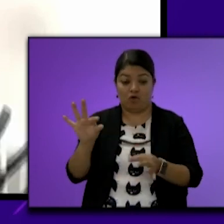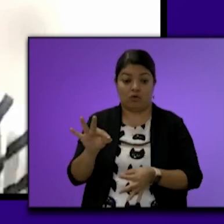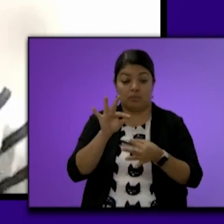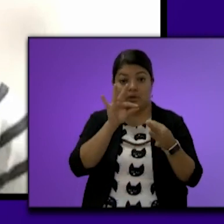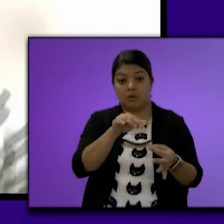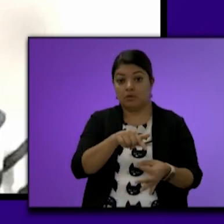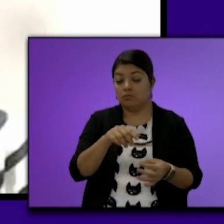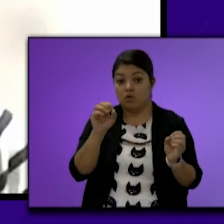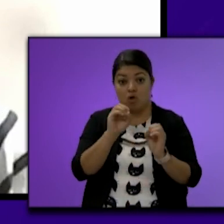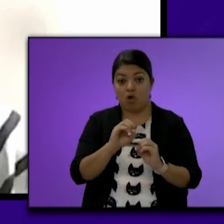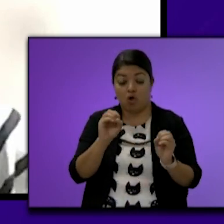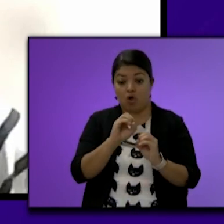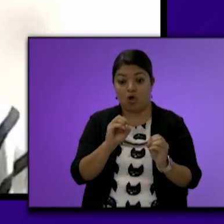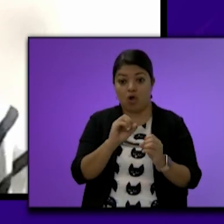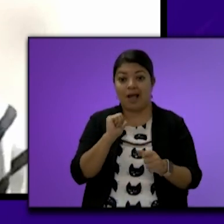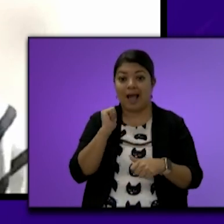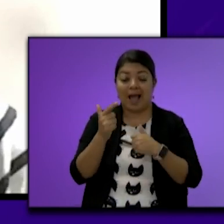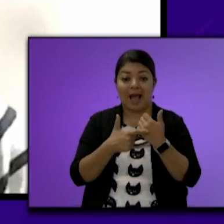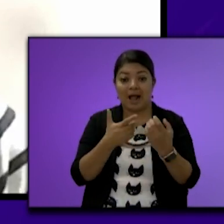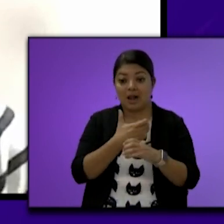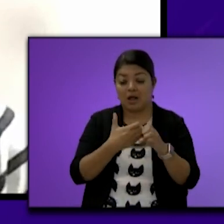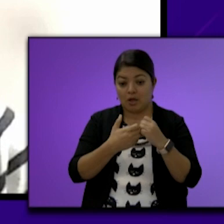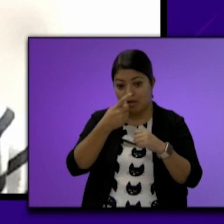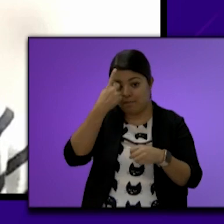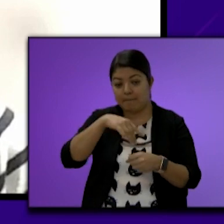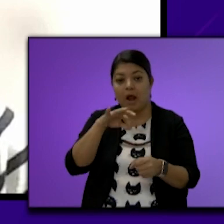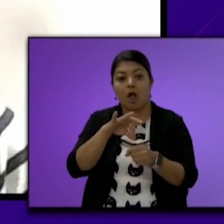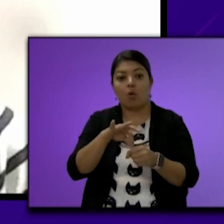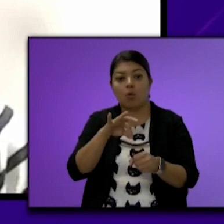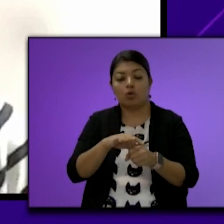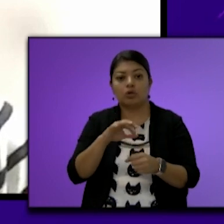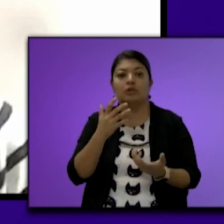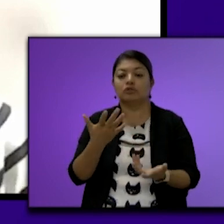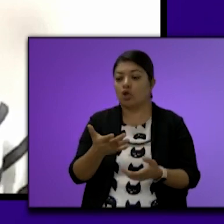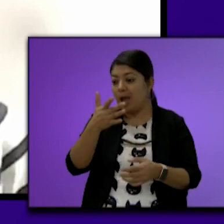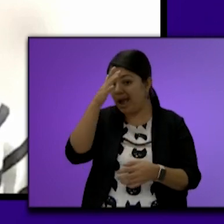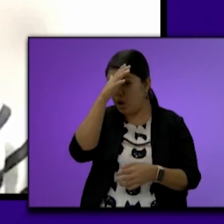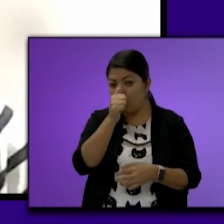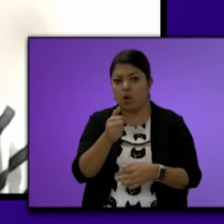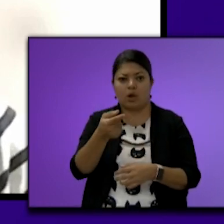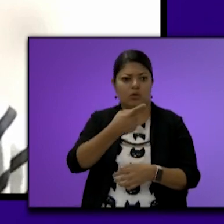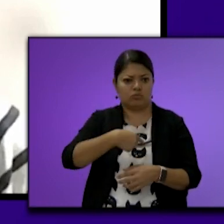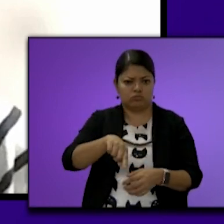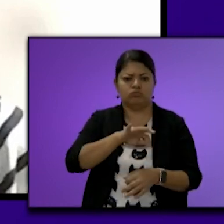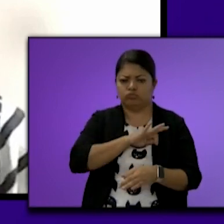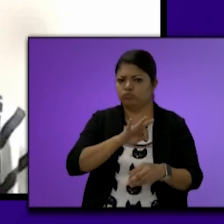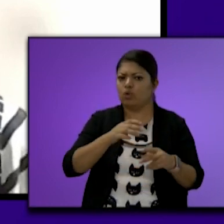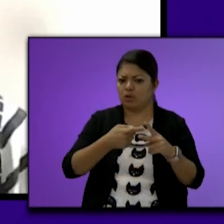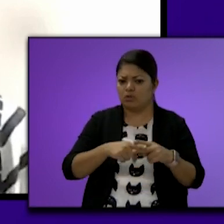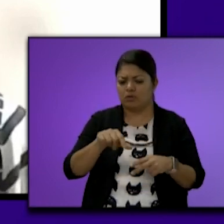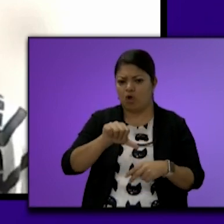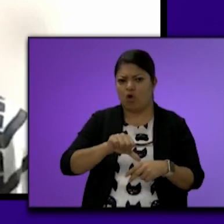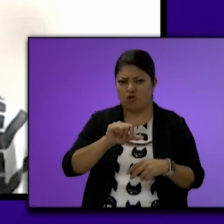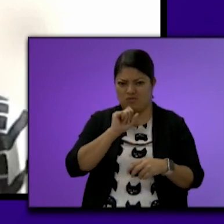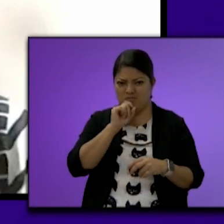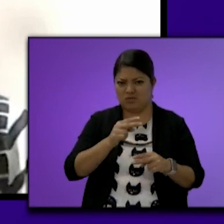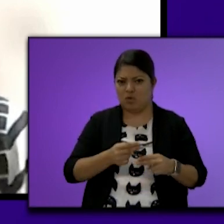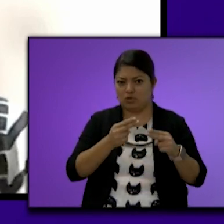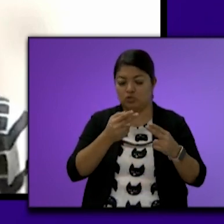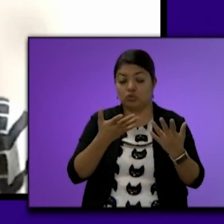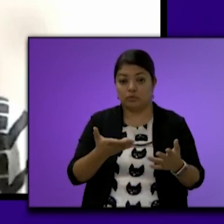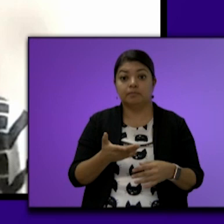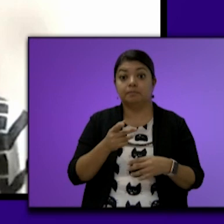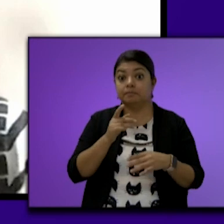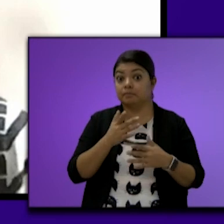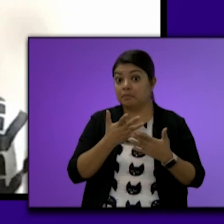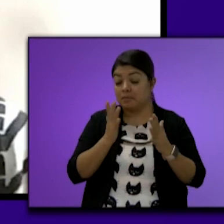no se presenta ningún impedimento legal Para la votación de los acuerdos Legislativos agendados para el día de hoy Una vez dicho